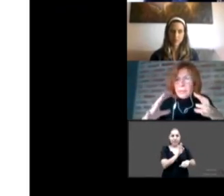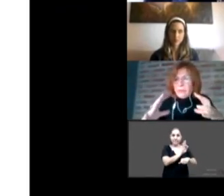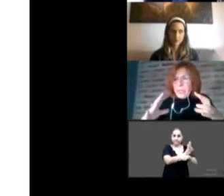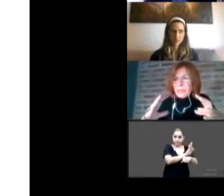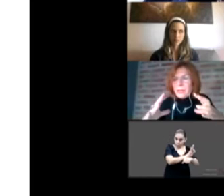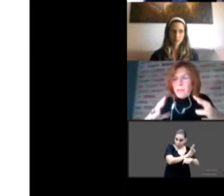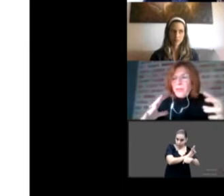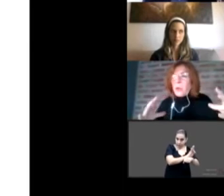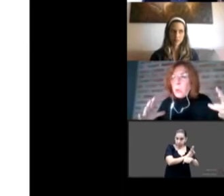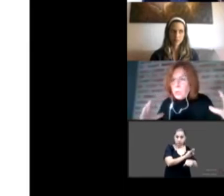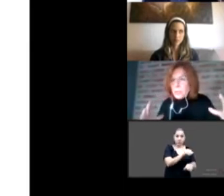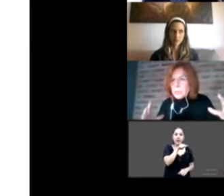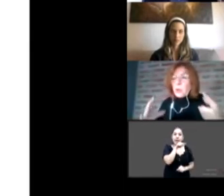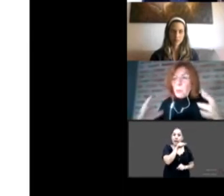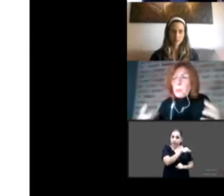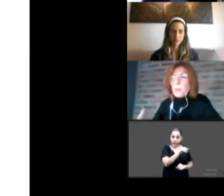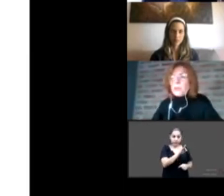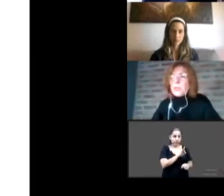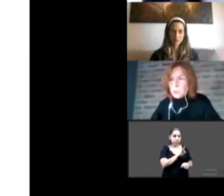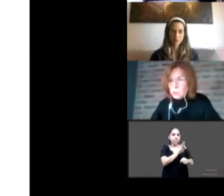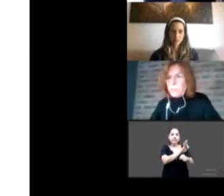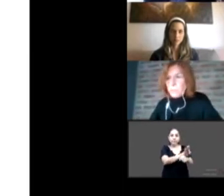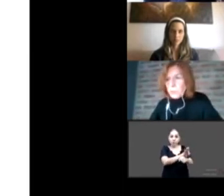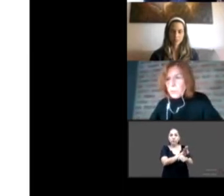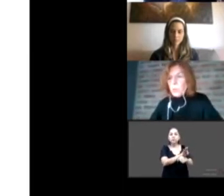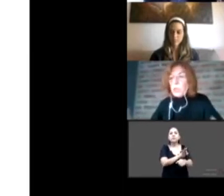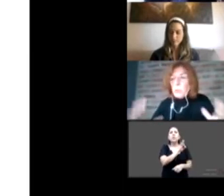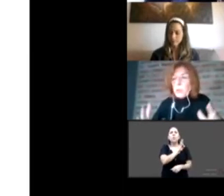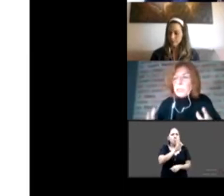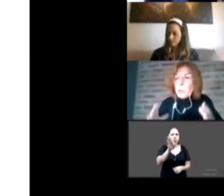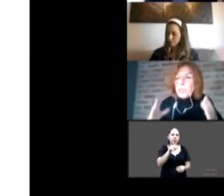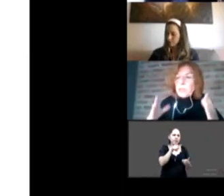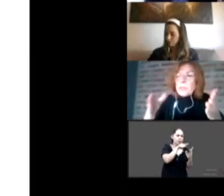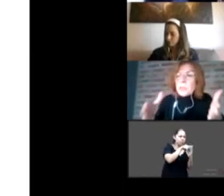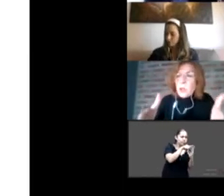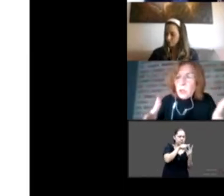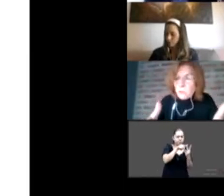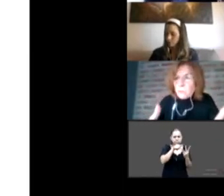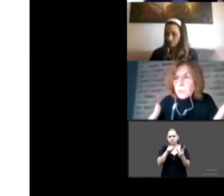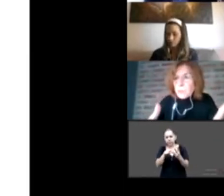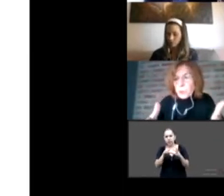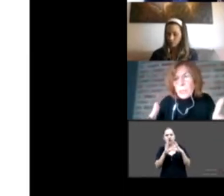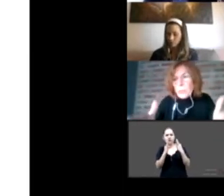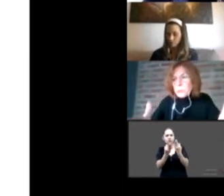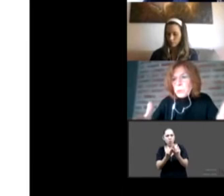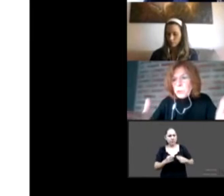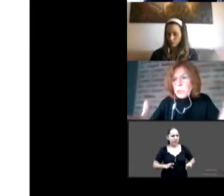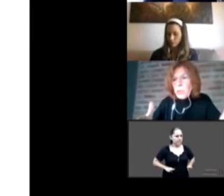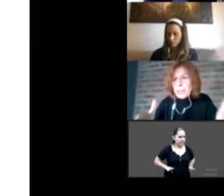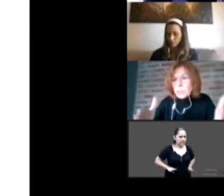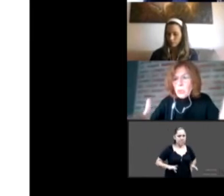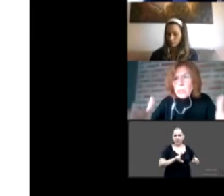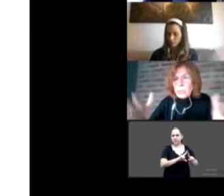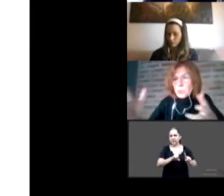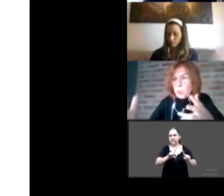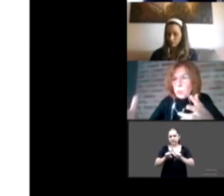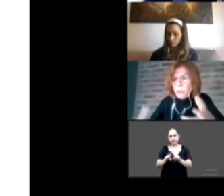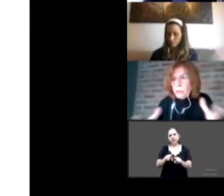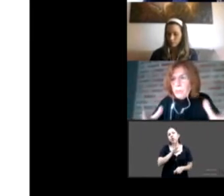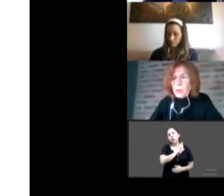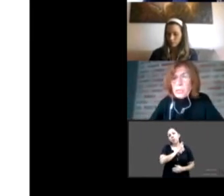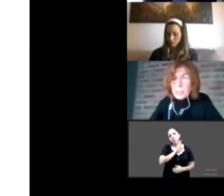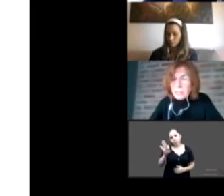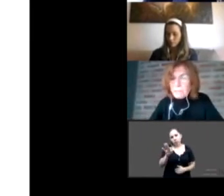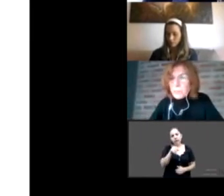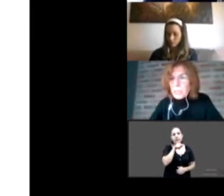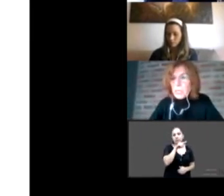estas diferentes figuras en un mismo proceso. Un niño puede tener una intervención, porque hay una situación de vulneración en su núcleo